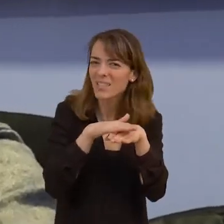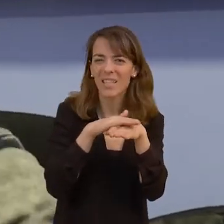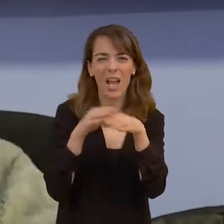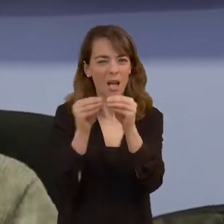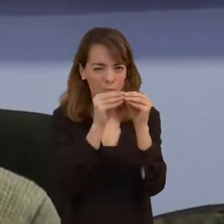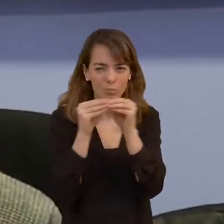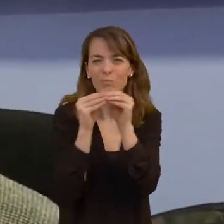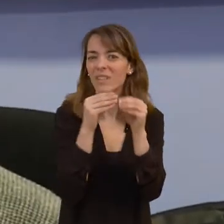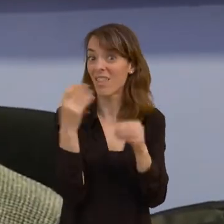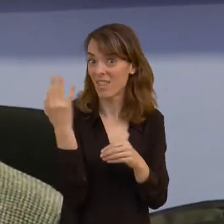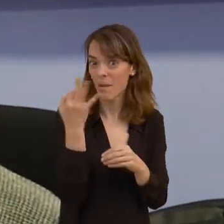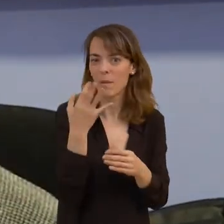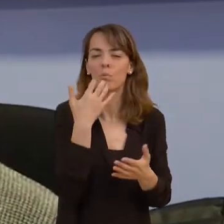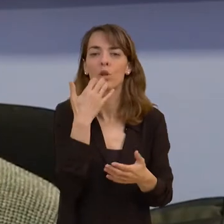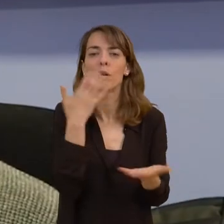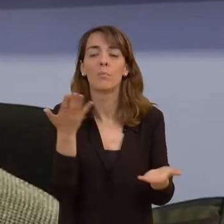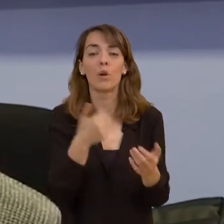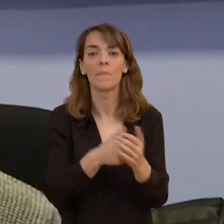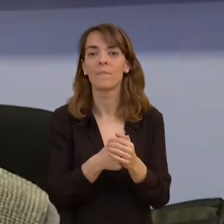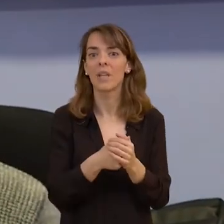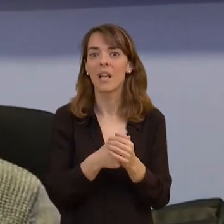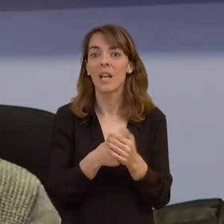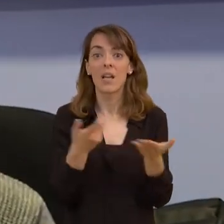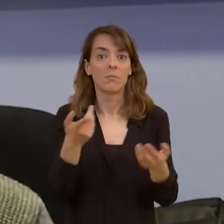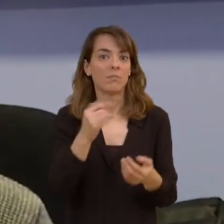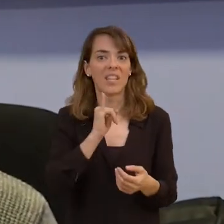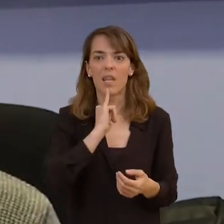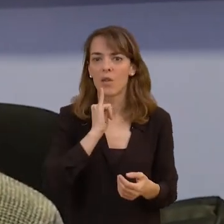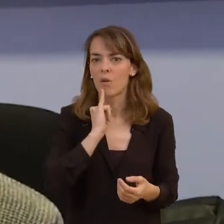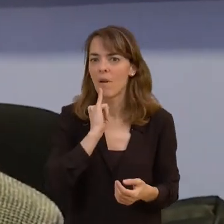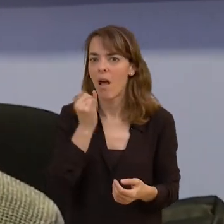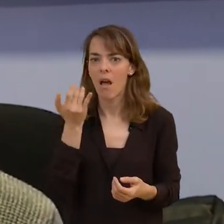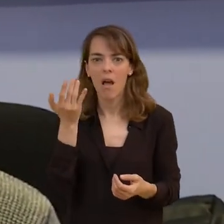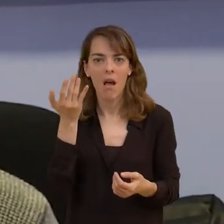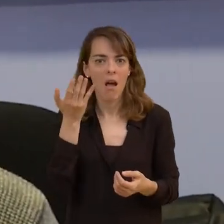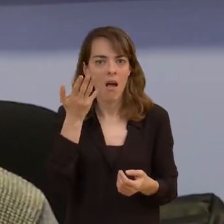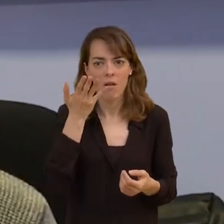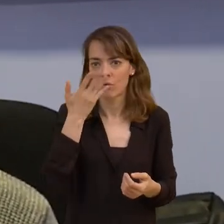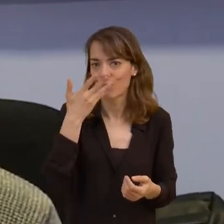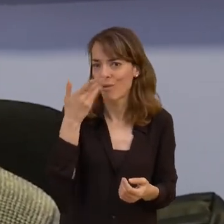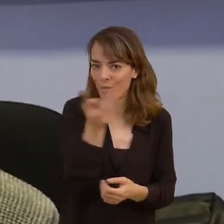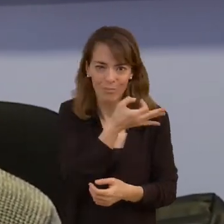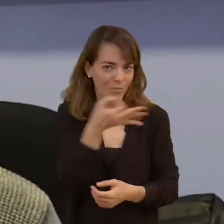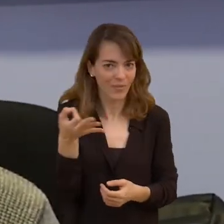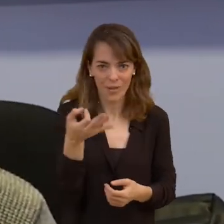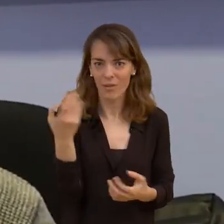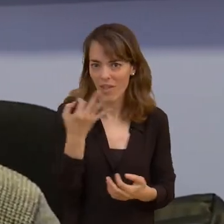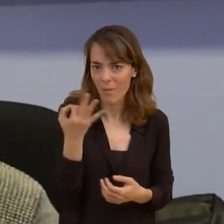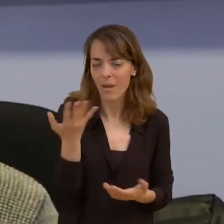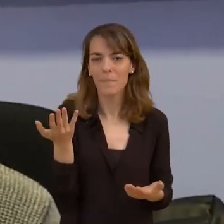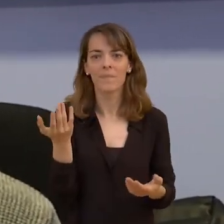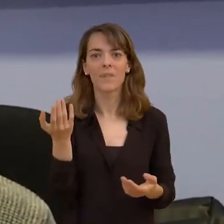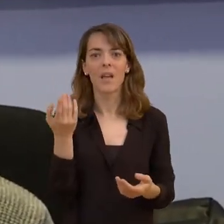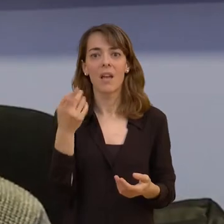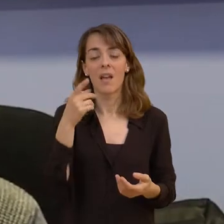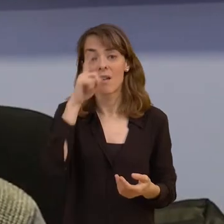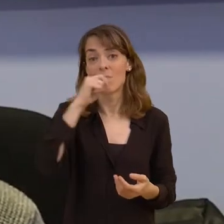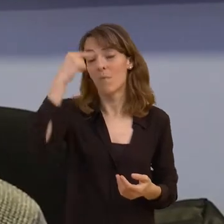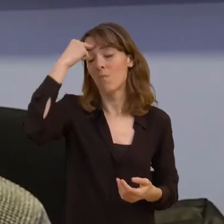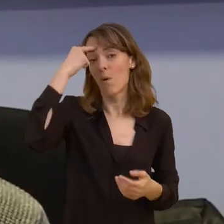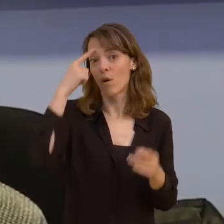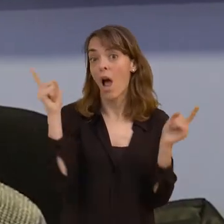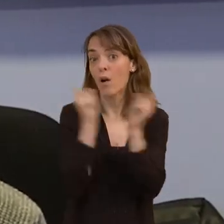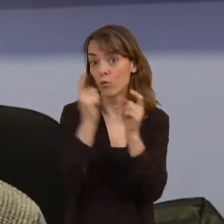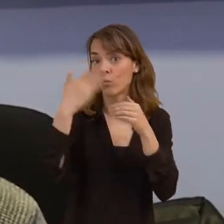comunes o afines como puede ser, por ejemplo, un perfecto conocimiento del idioma una gran